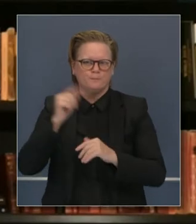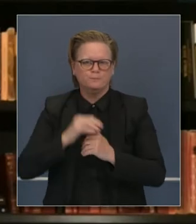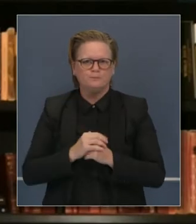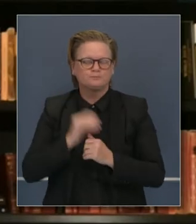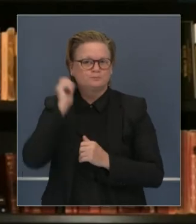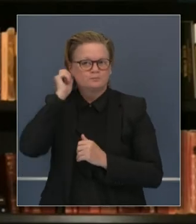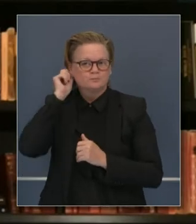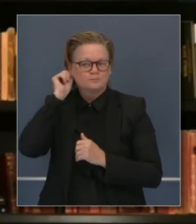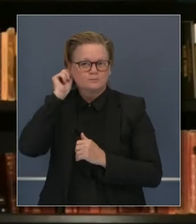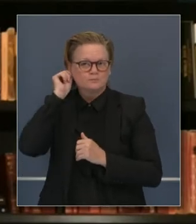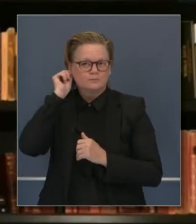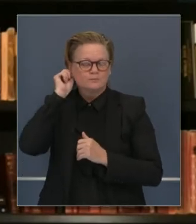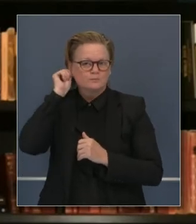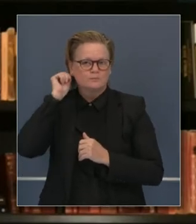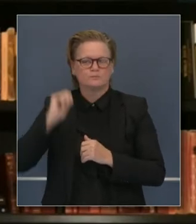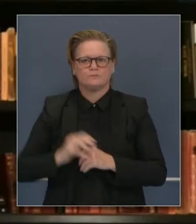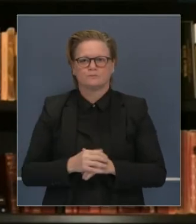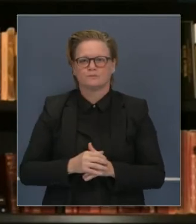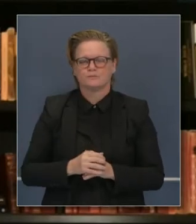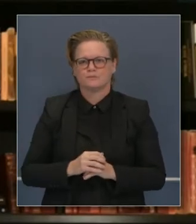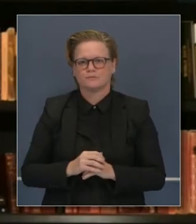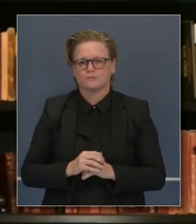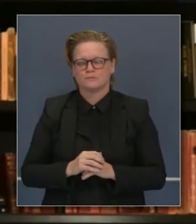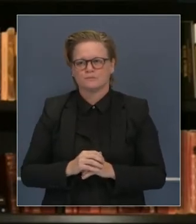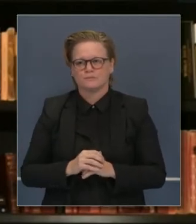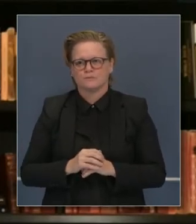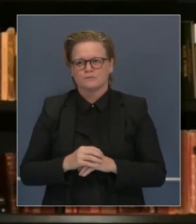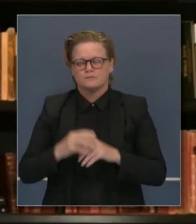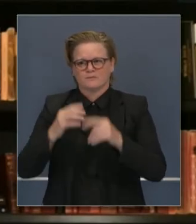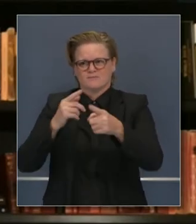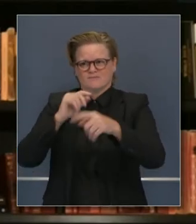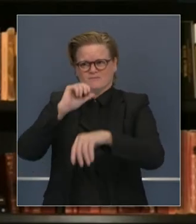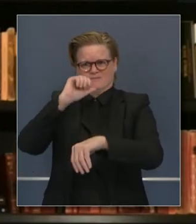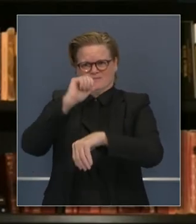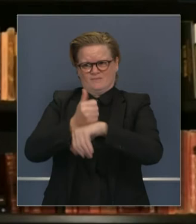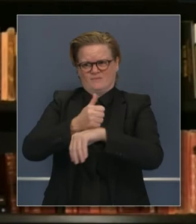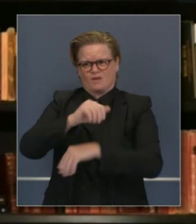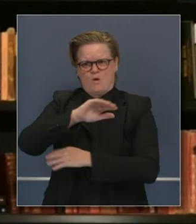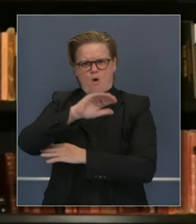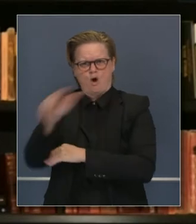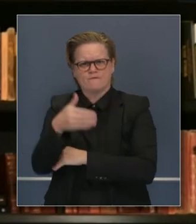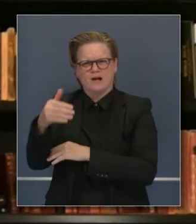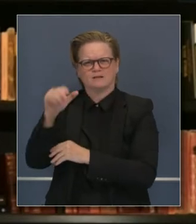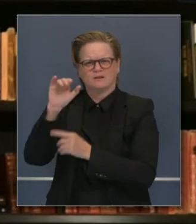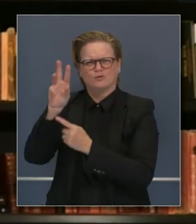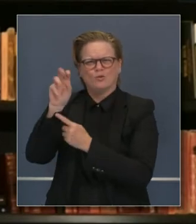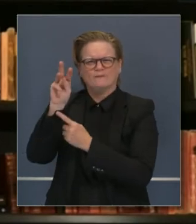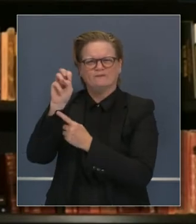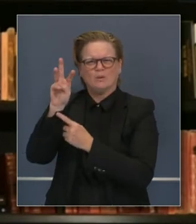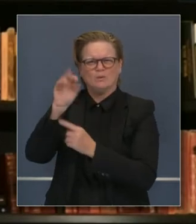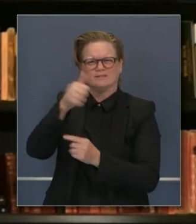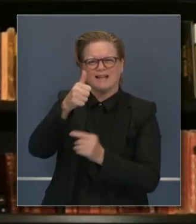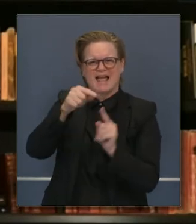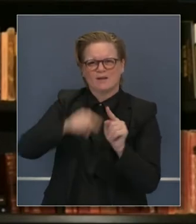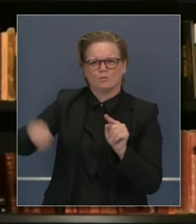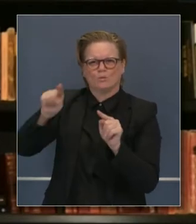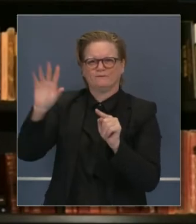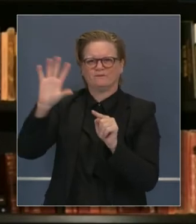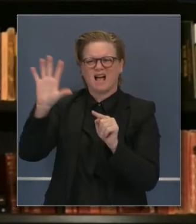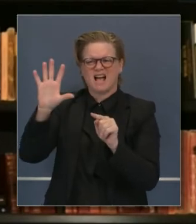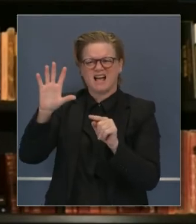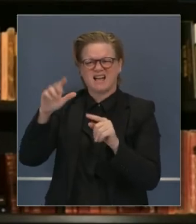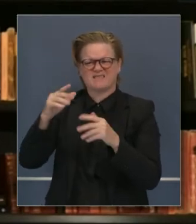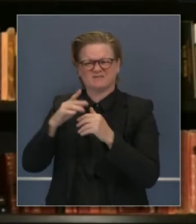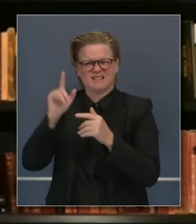Hola, gobernador. Ya que instituyó el toque de queda durante la noche, las cifras se han empeorado. Hay